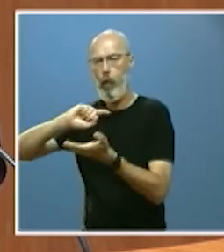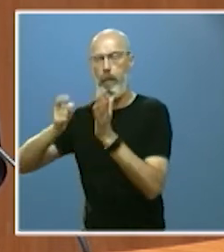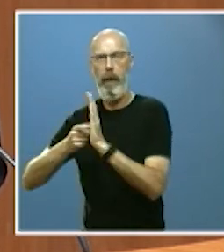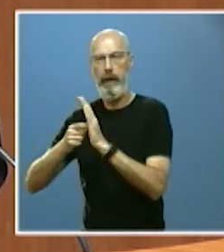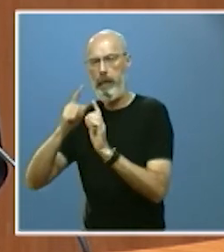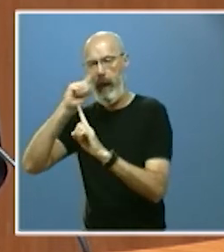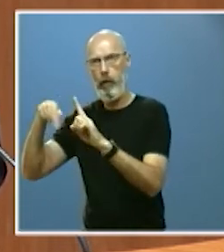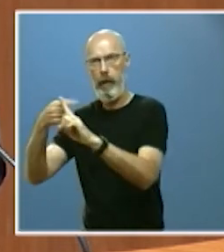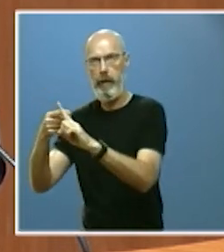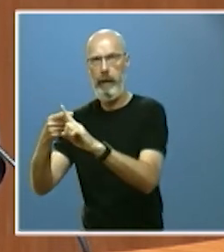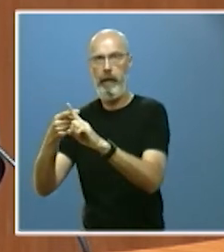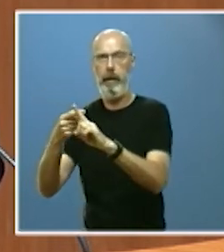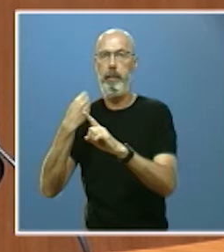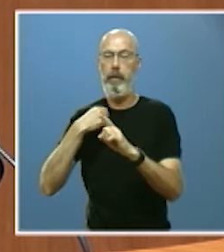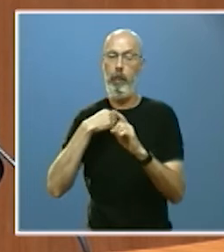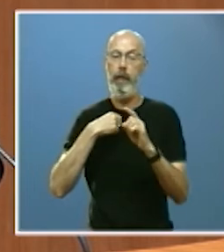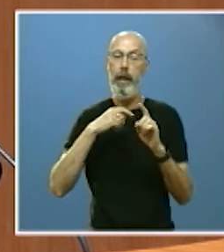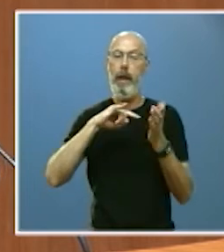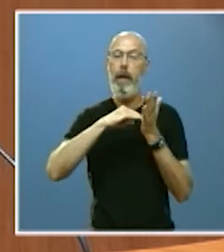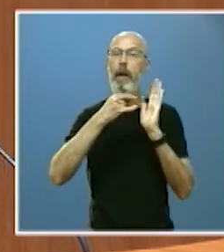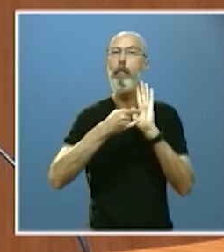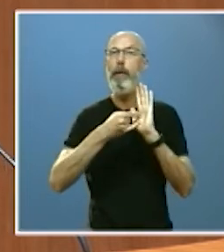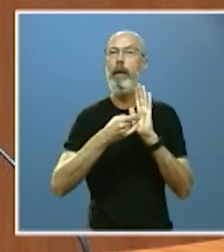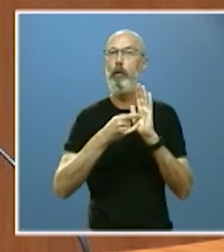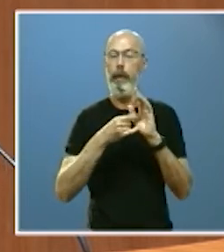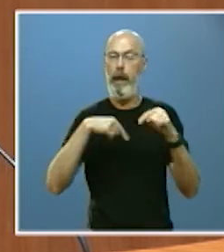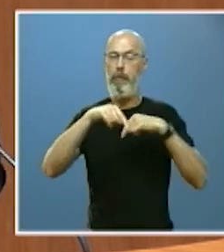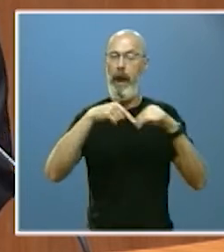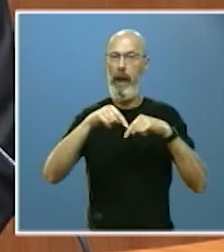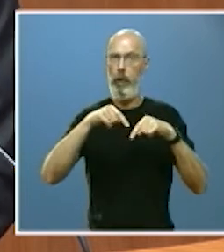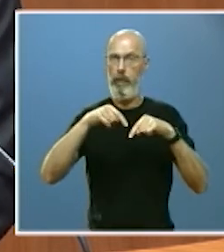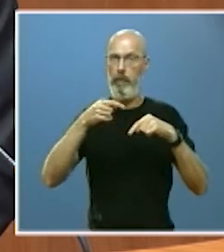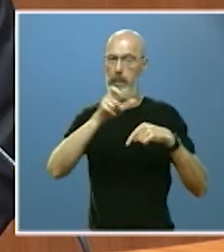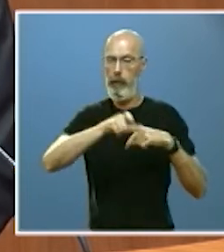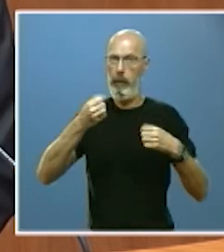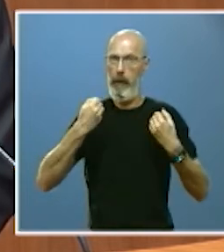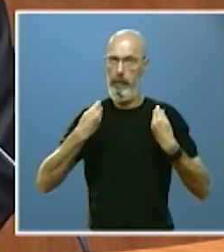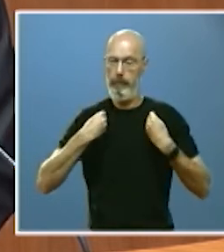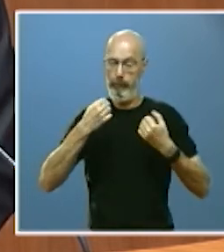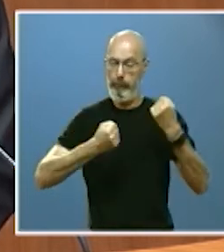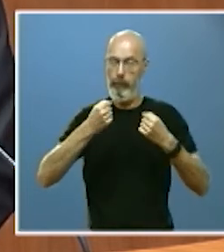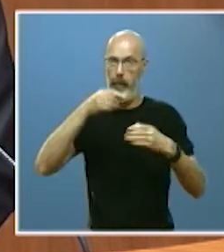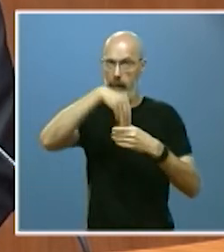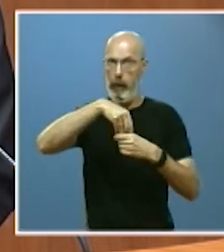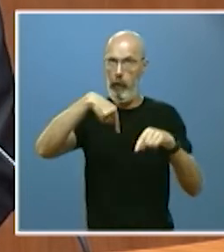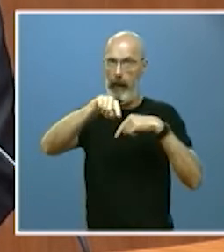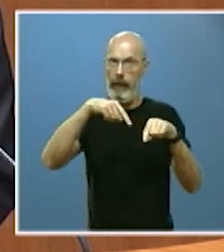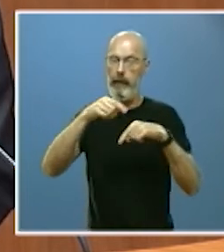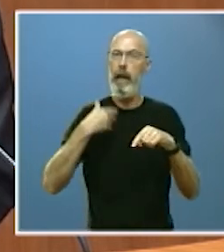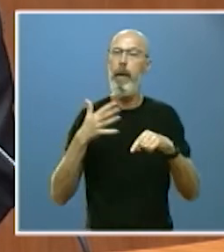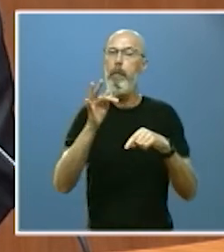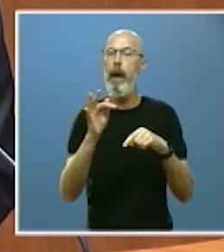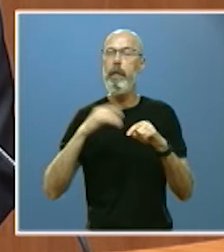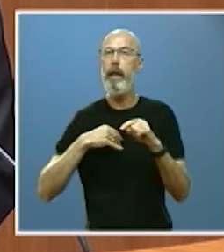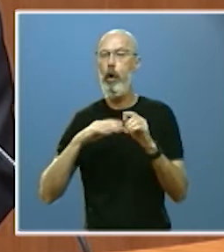proyecto de ley de transporte público de viajeros por carretera también estamos apoyando a los operadores para extender la cobertura de banda ancha